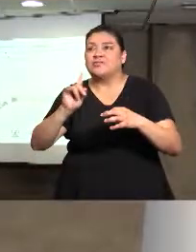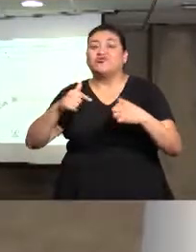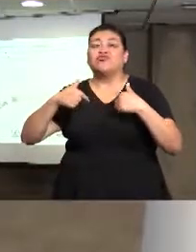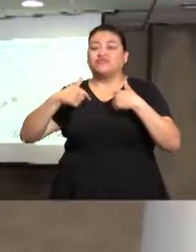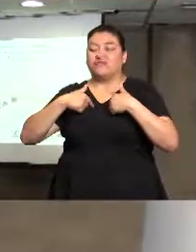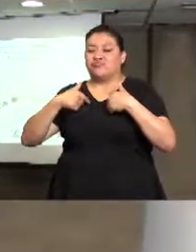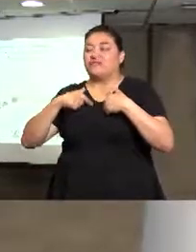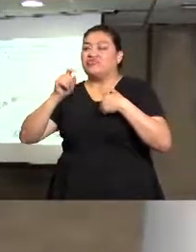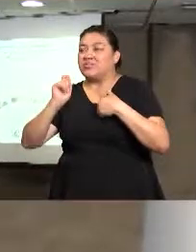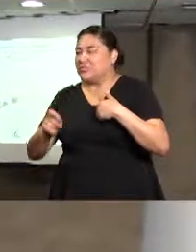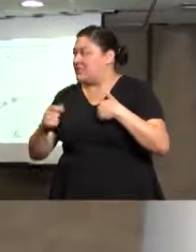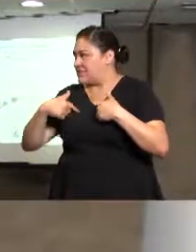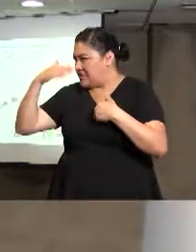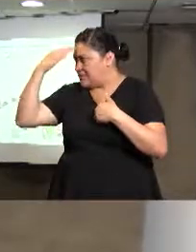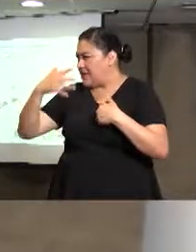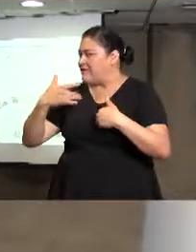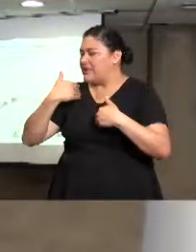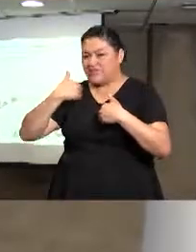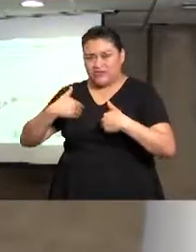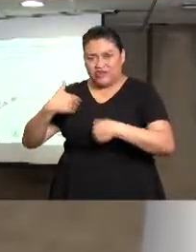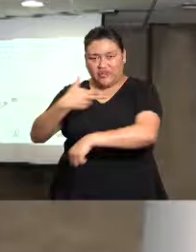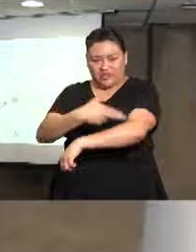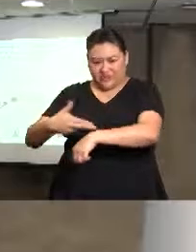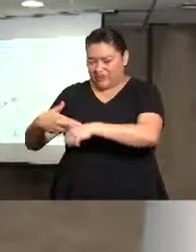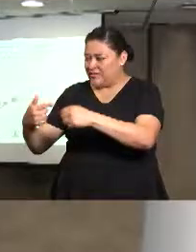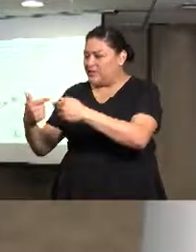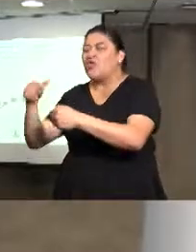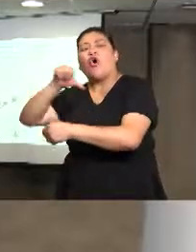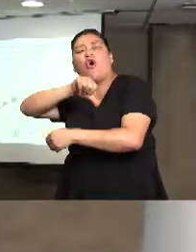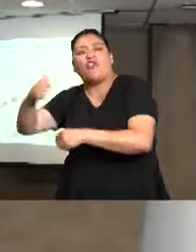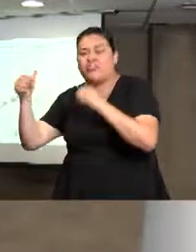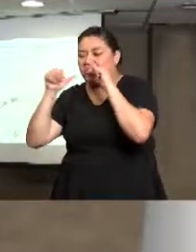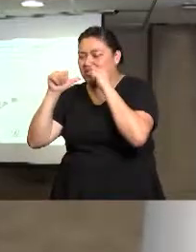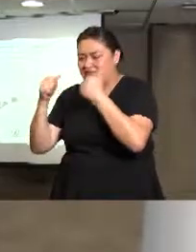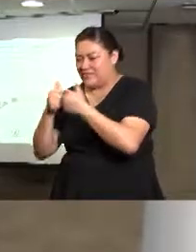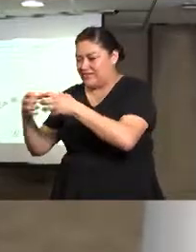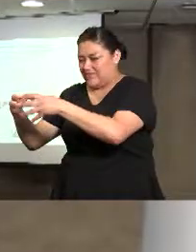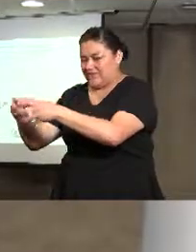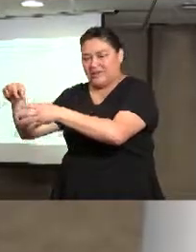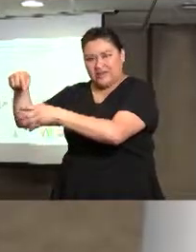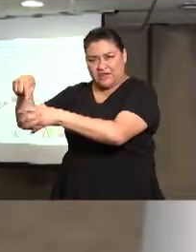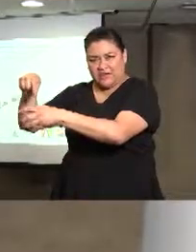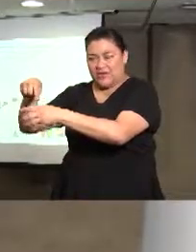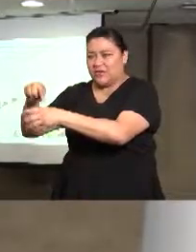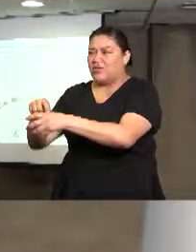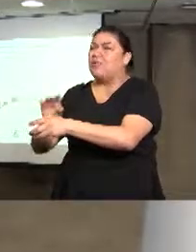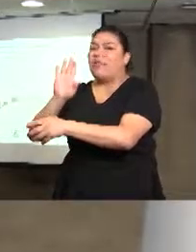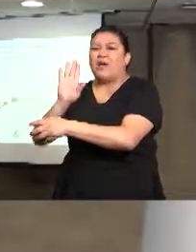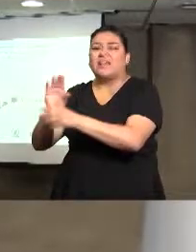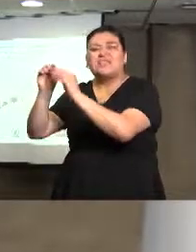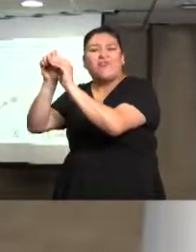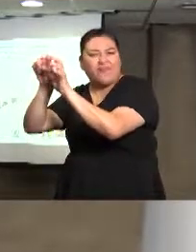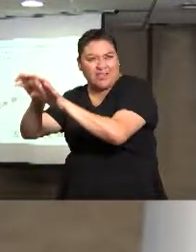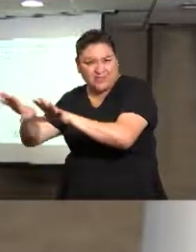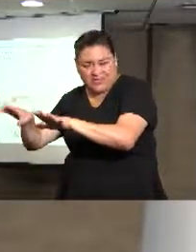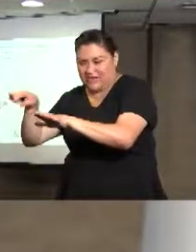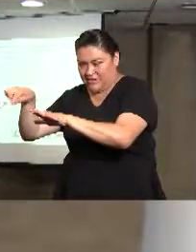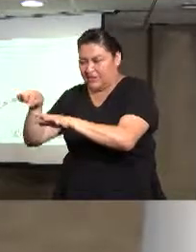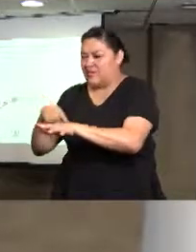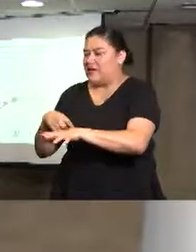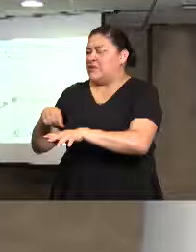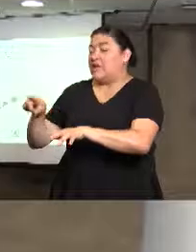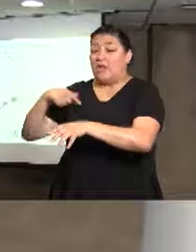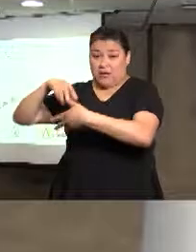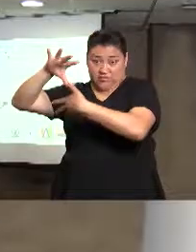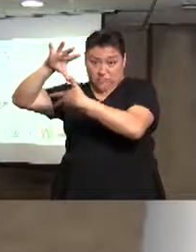Operación Bendición. Sí dirijo Operación Bendición a nivel latinoamericano y nosotros fuimos gran parte